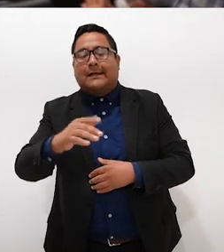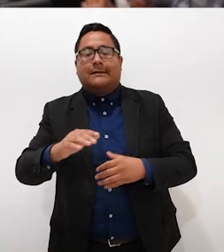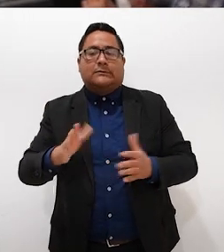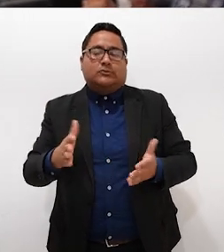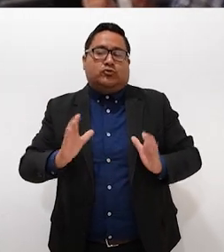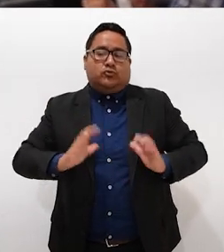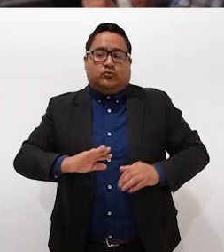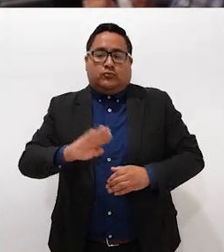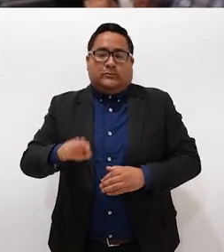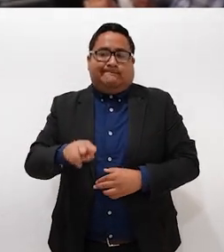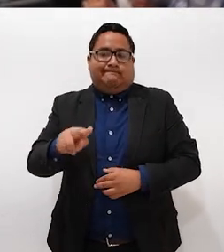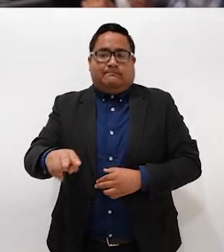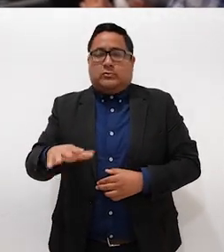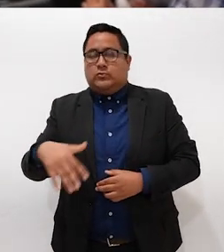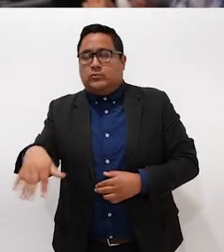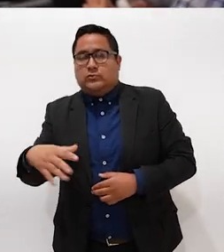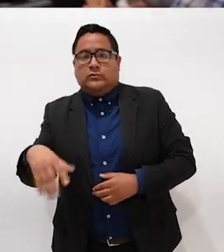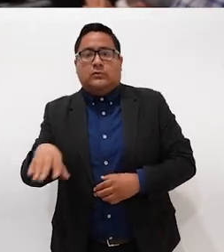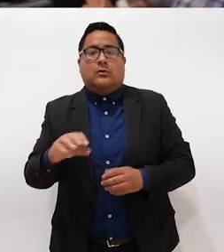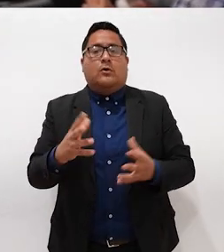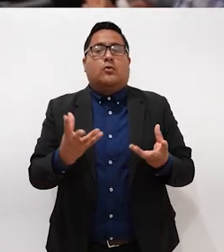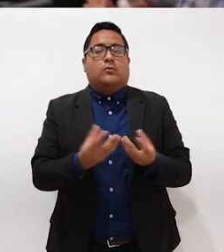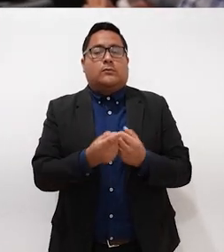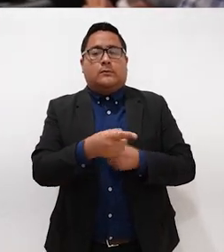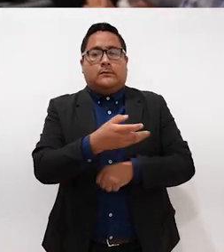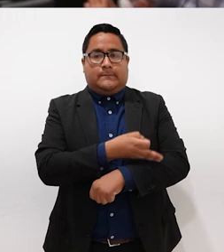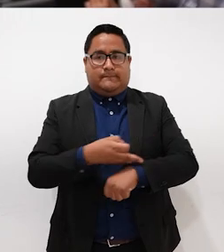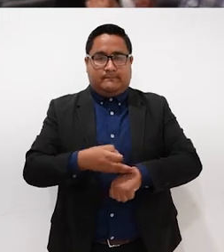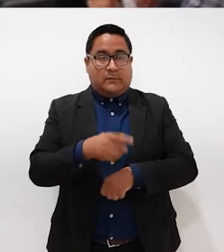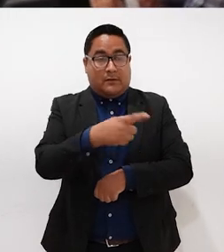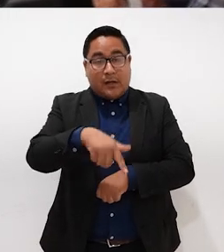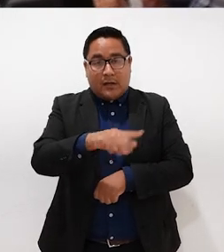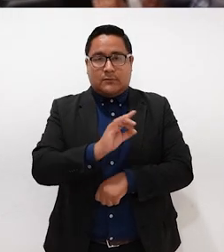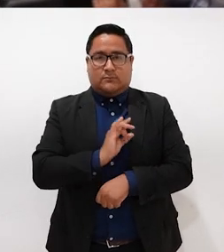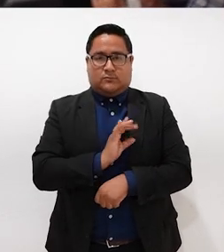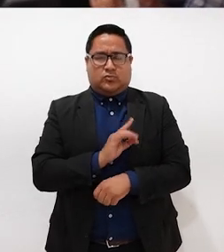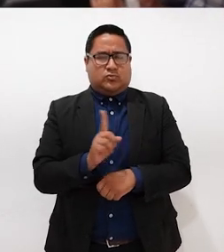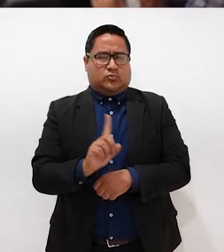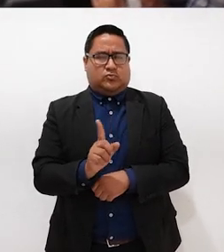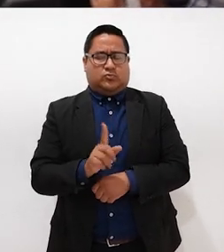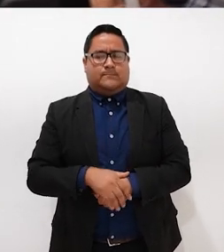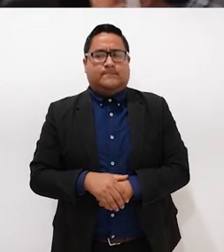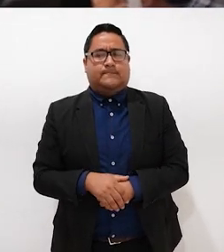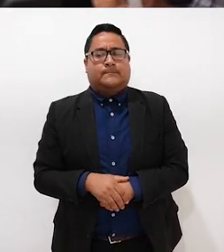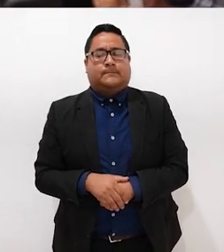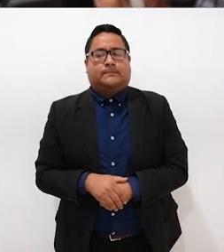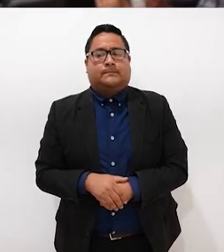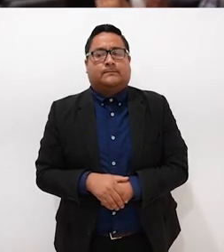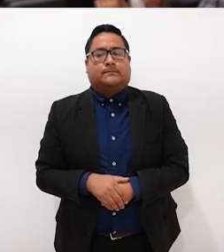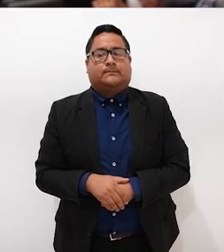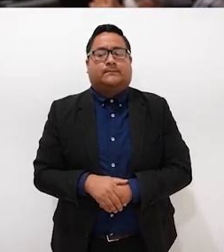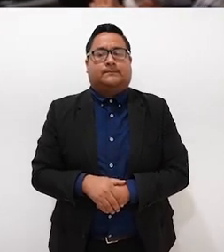cuerpos en este caso, pero con ayuda de la familia. Y que no tengan miedo, la verdad que los